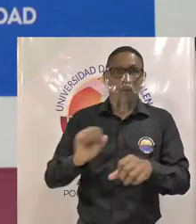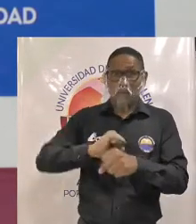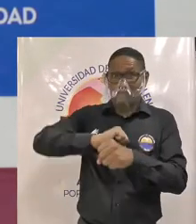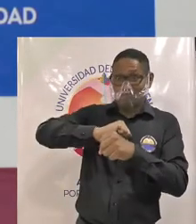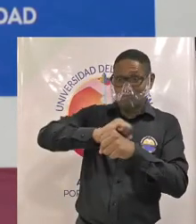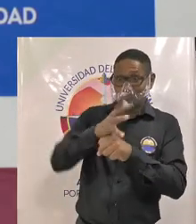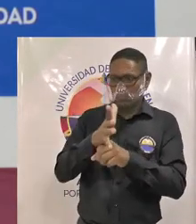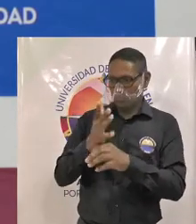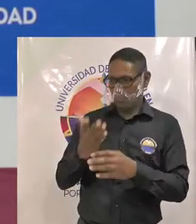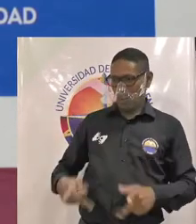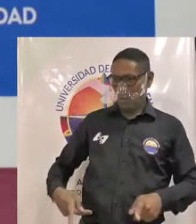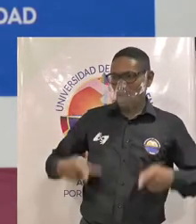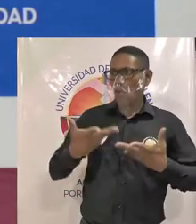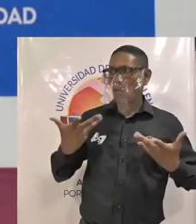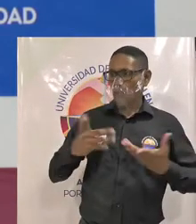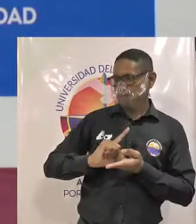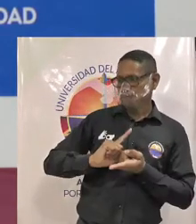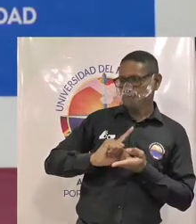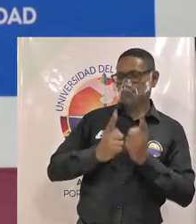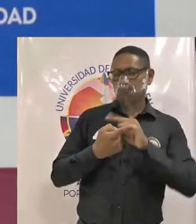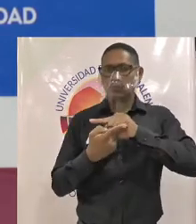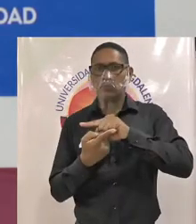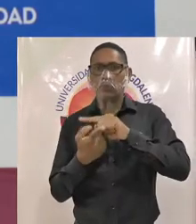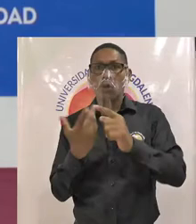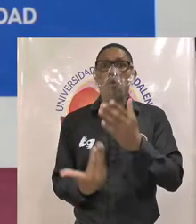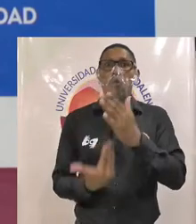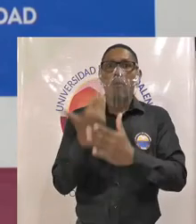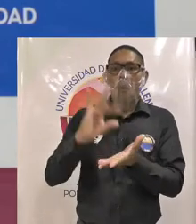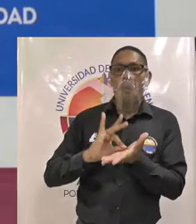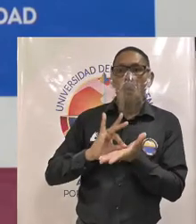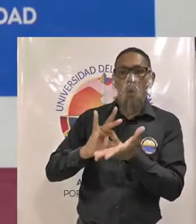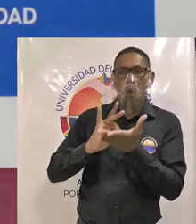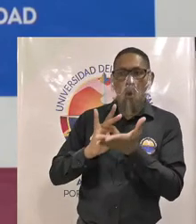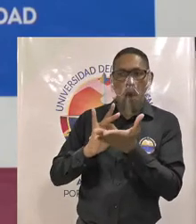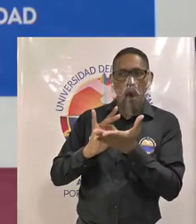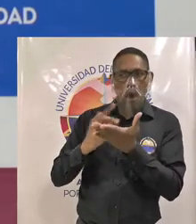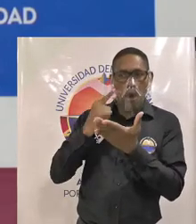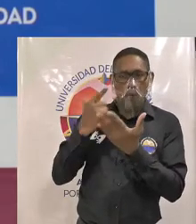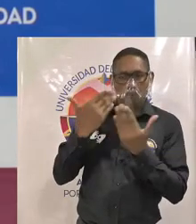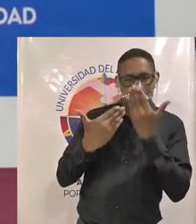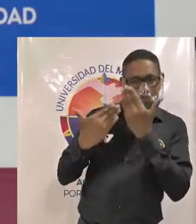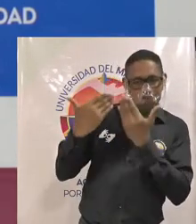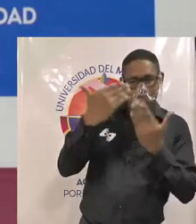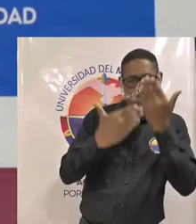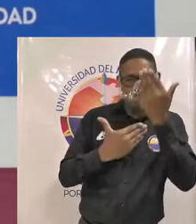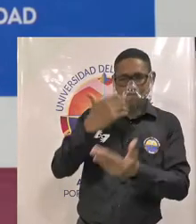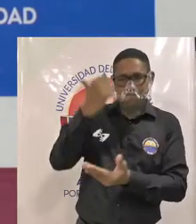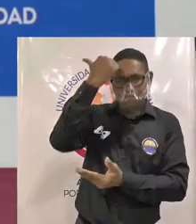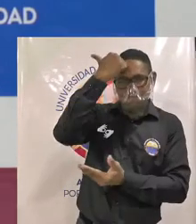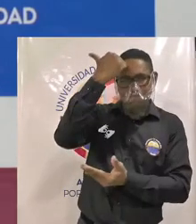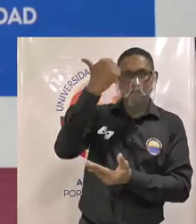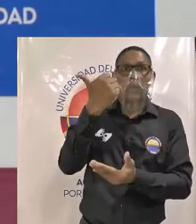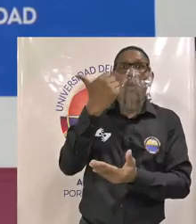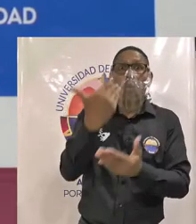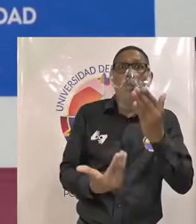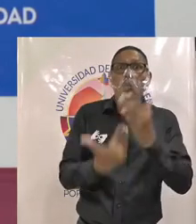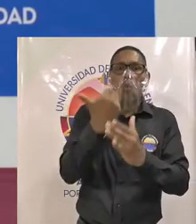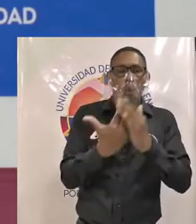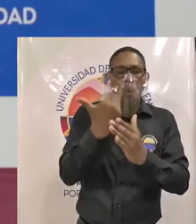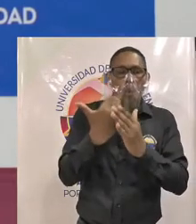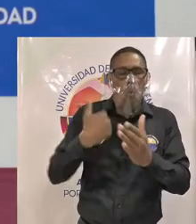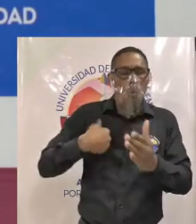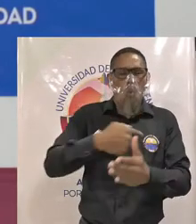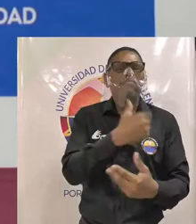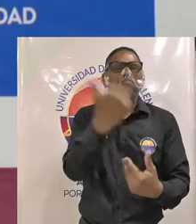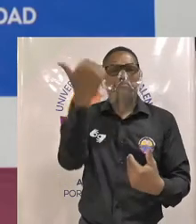pues queremos que ese modelo de evaluación docente incluya todas estas nuevas formas de ejercer nuestro